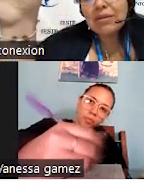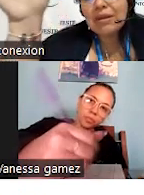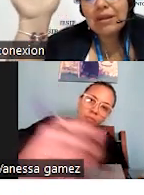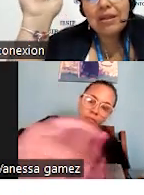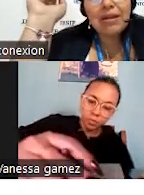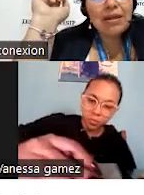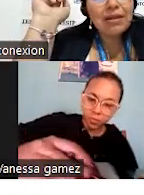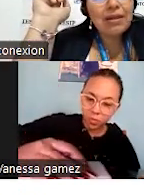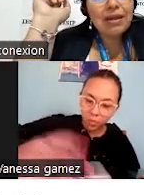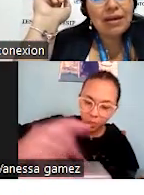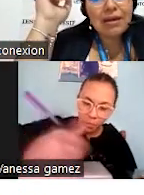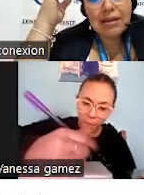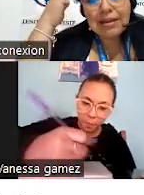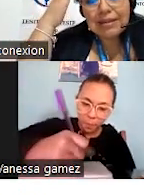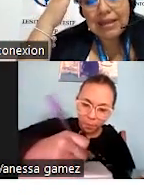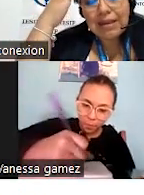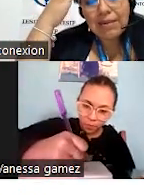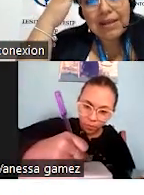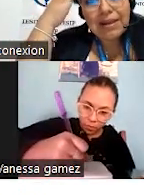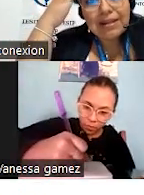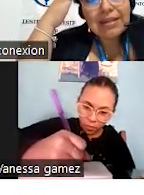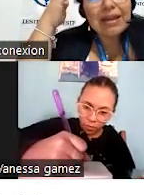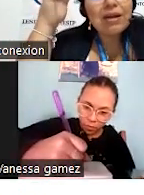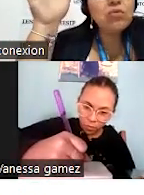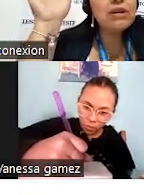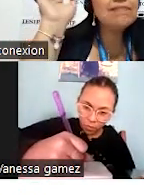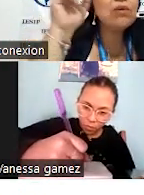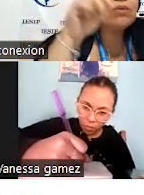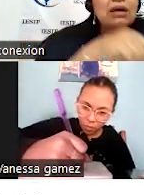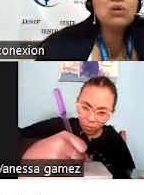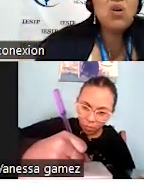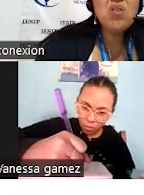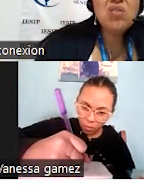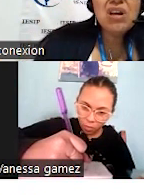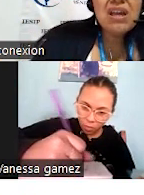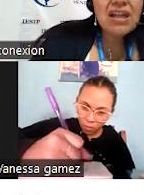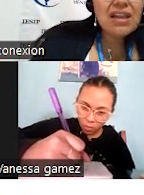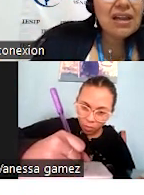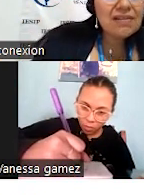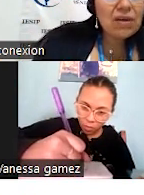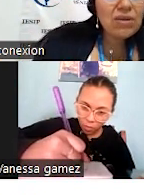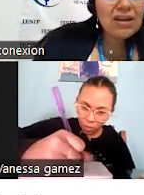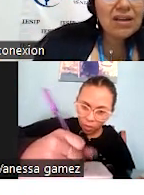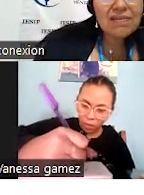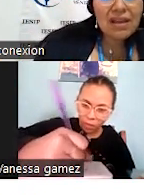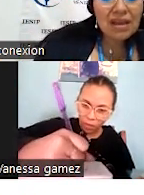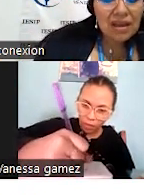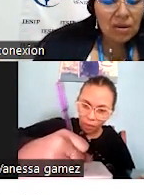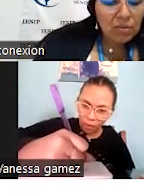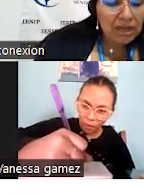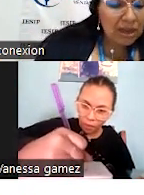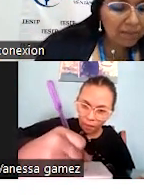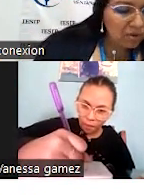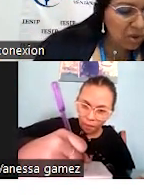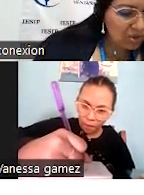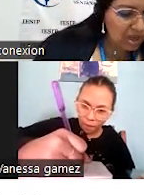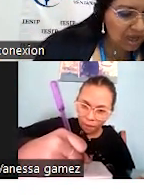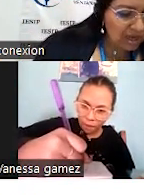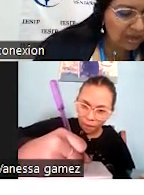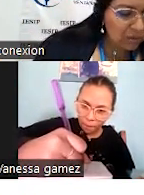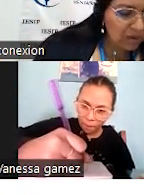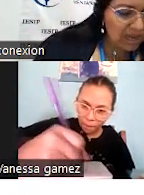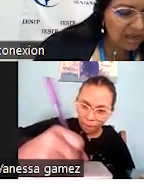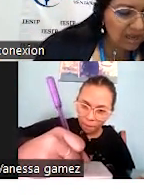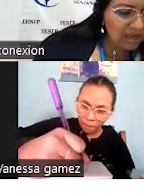que te llevan la, te llevan la delantera. Un restaurante, no, el restaurante, este, por ejemplo, no,